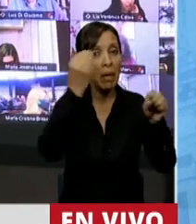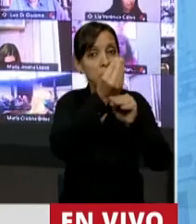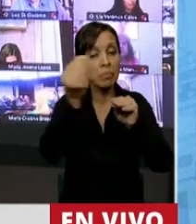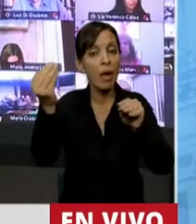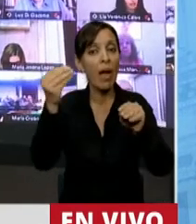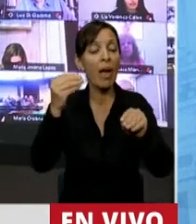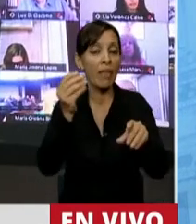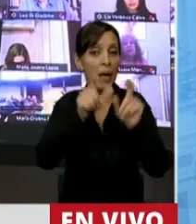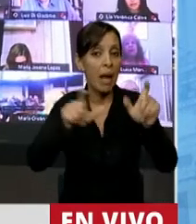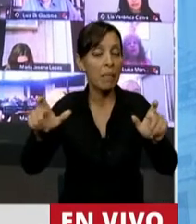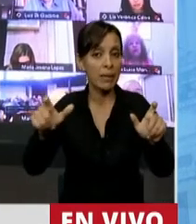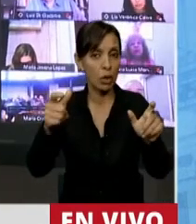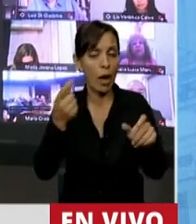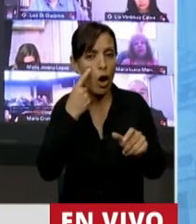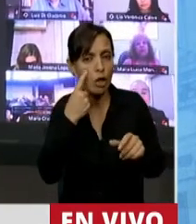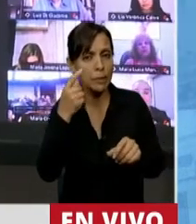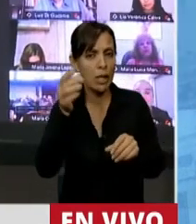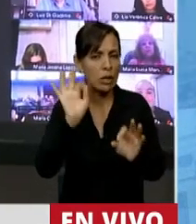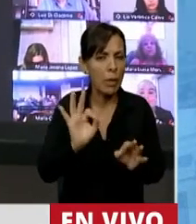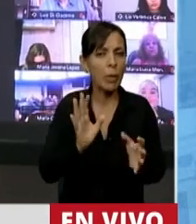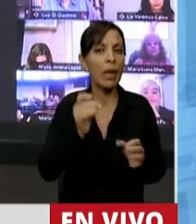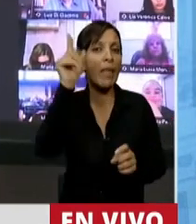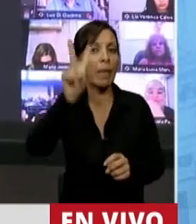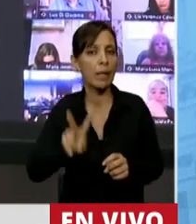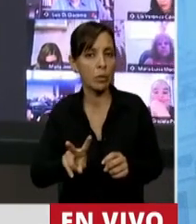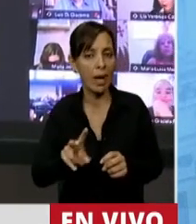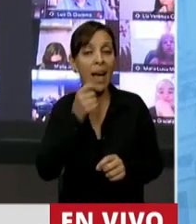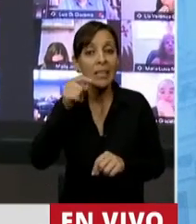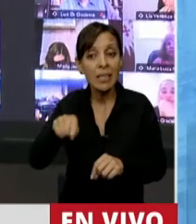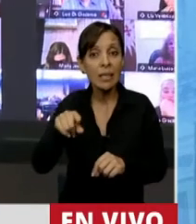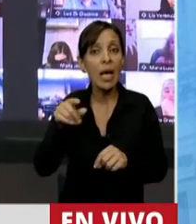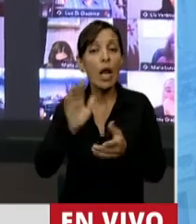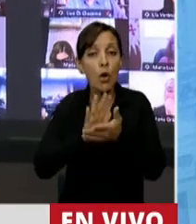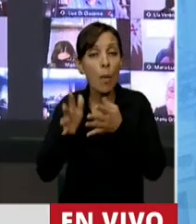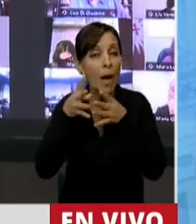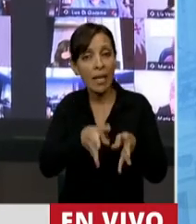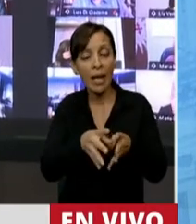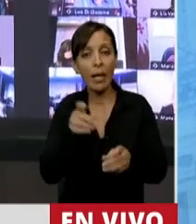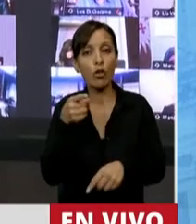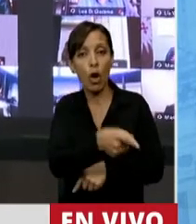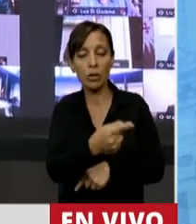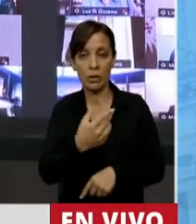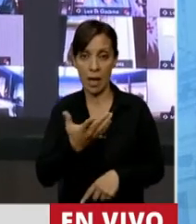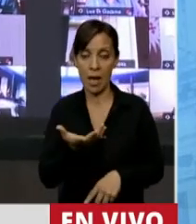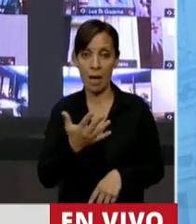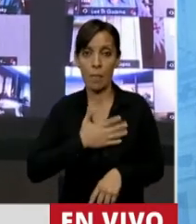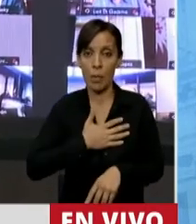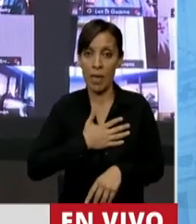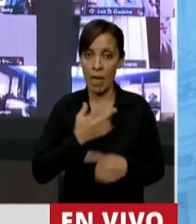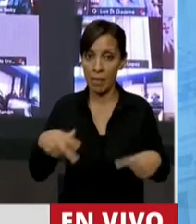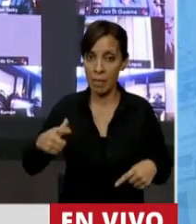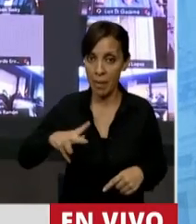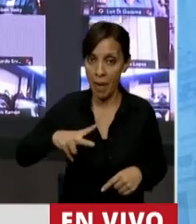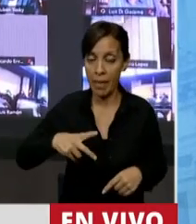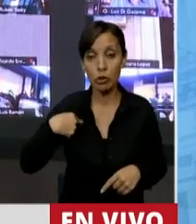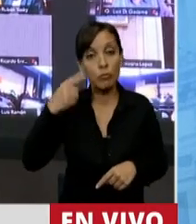Venezuela, y si este es un nuevo ataque contra la propiedad privada, no quiero pensar que